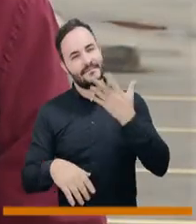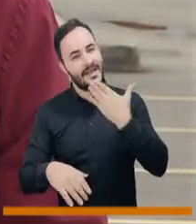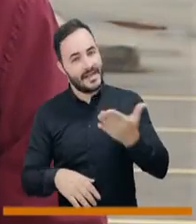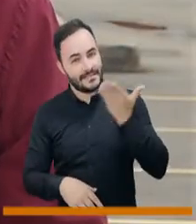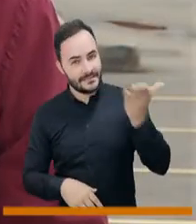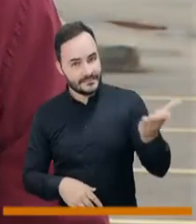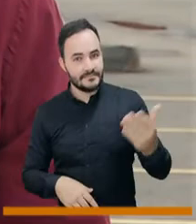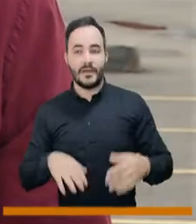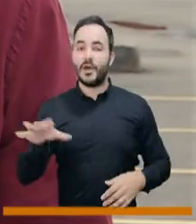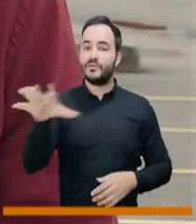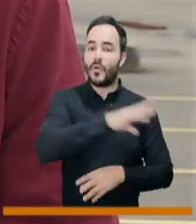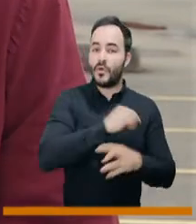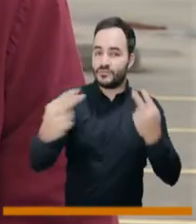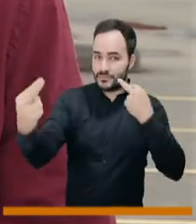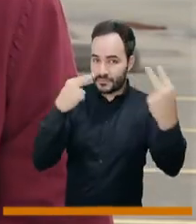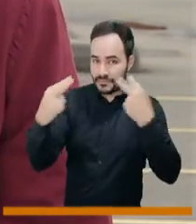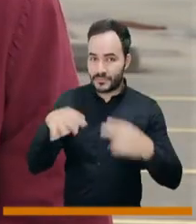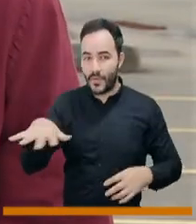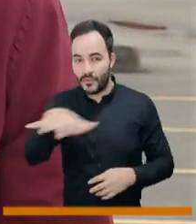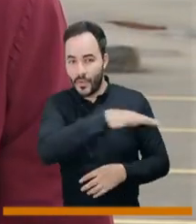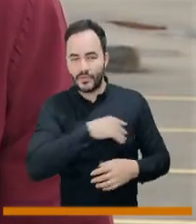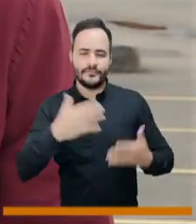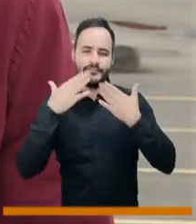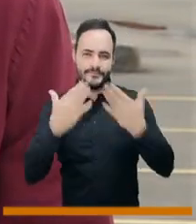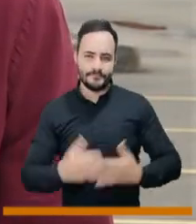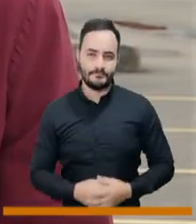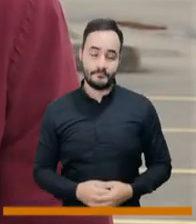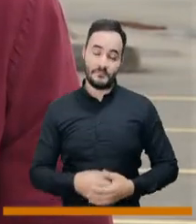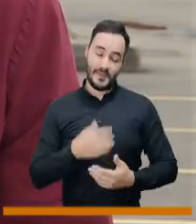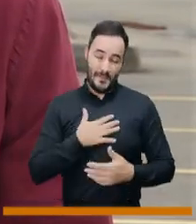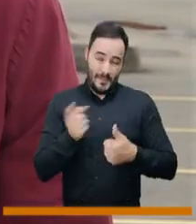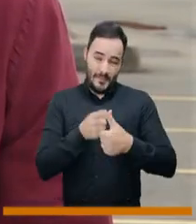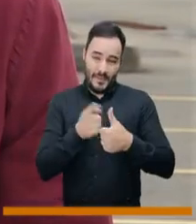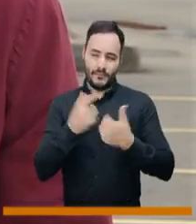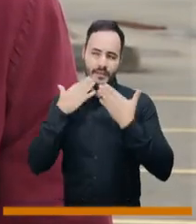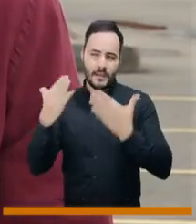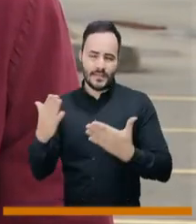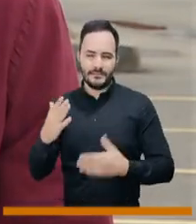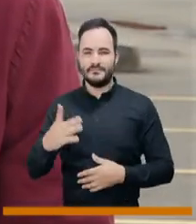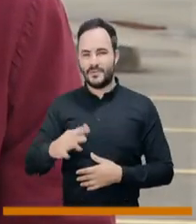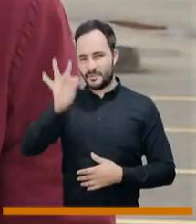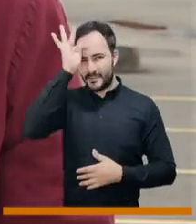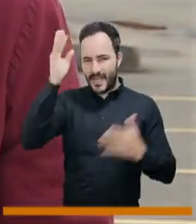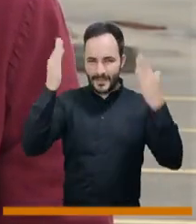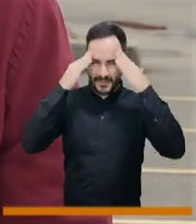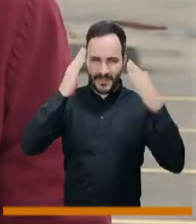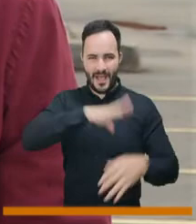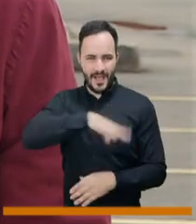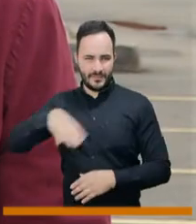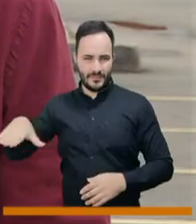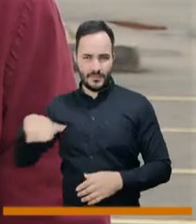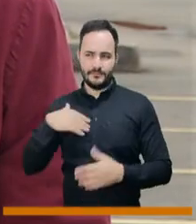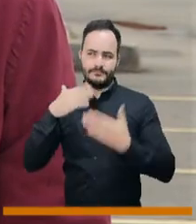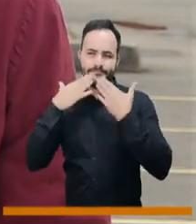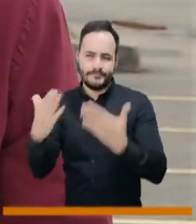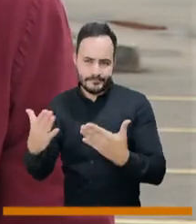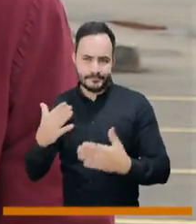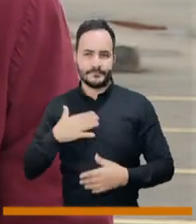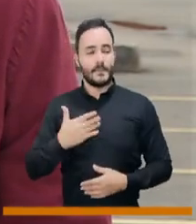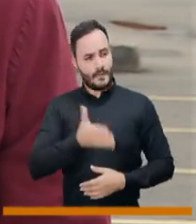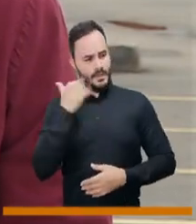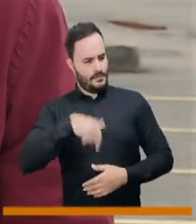televidentes. Yo creo que lo primero es dar gracias al Hospital Mental de Antioquia Homo de recibirnos en sus instalaciones,